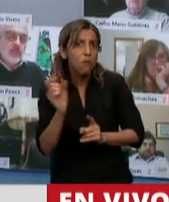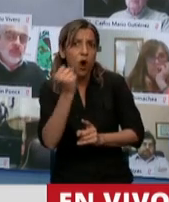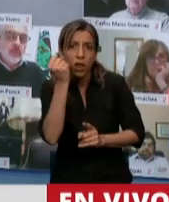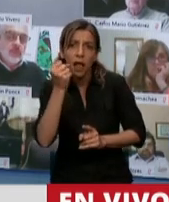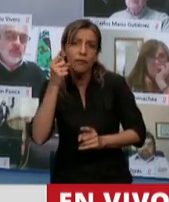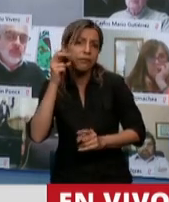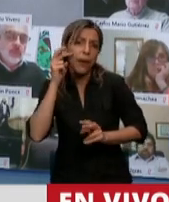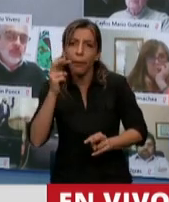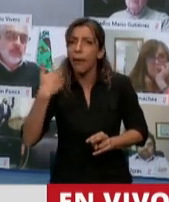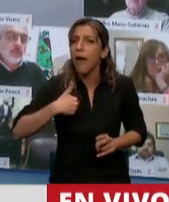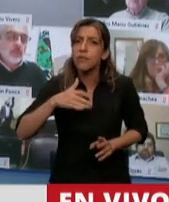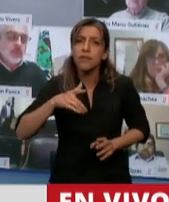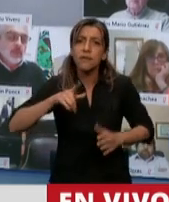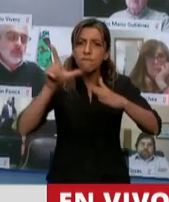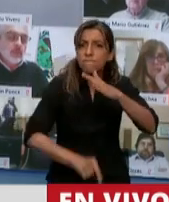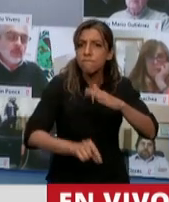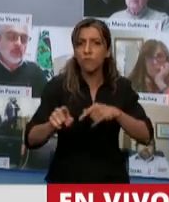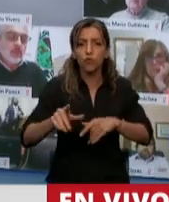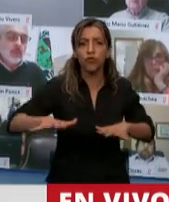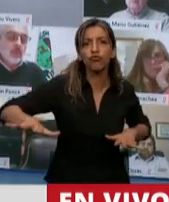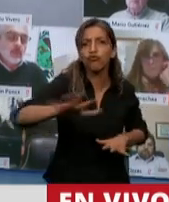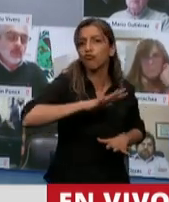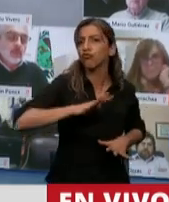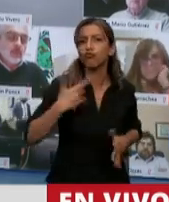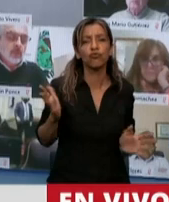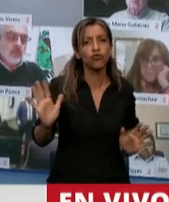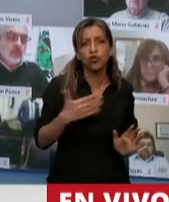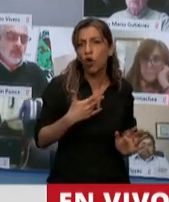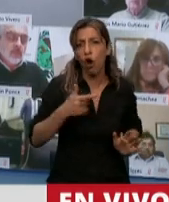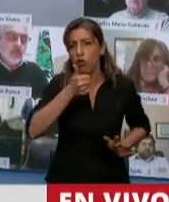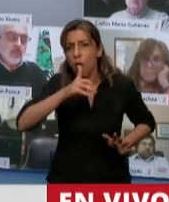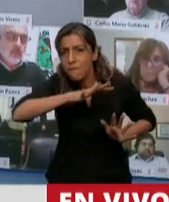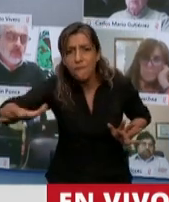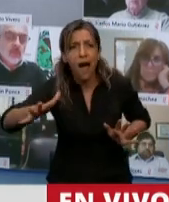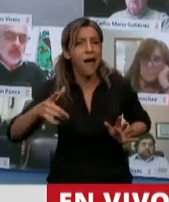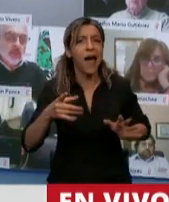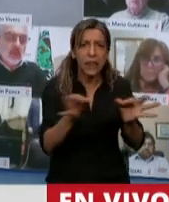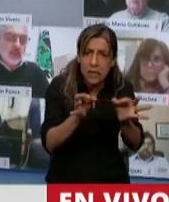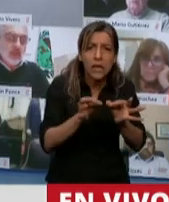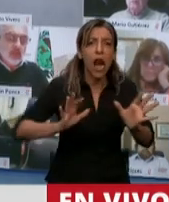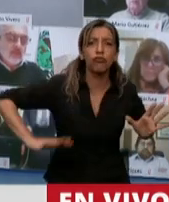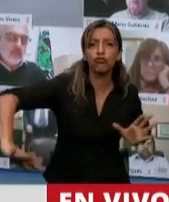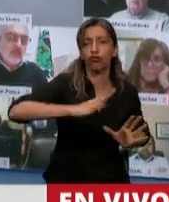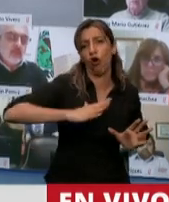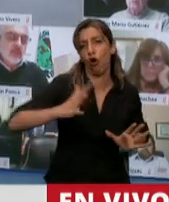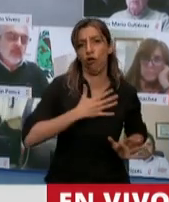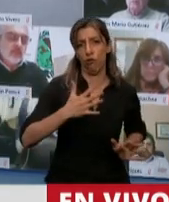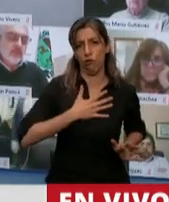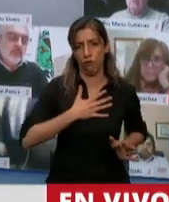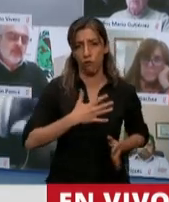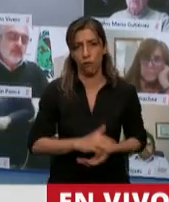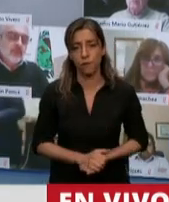Sur y nuestros derechos soberanos, sobre todo ese amplio mar, incluidas las Islas Malvinas.